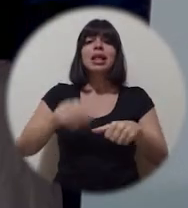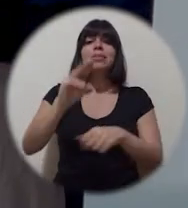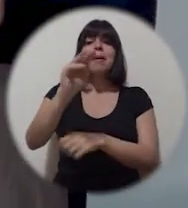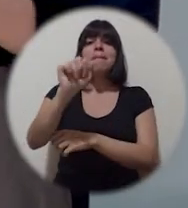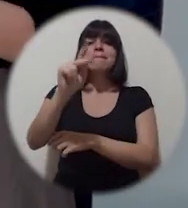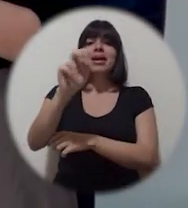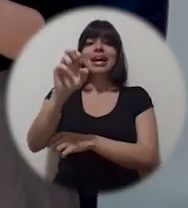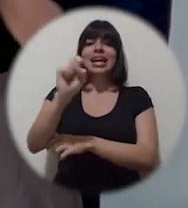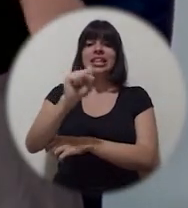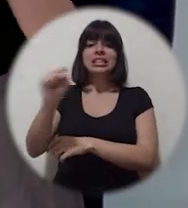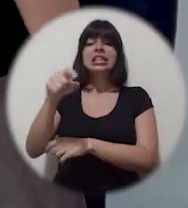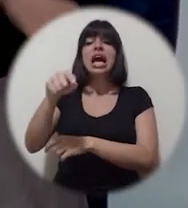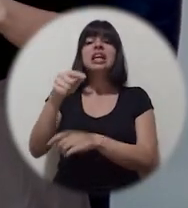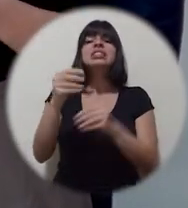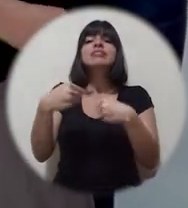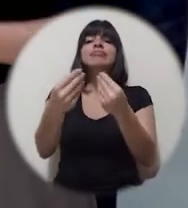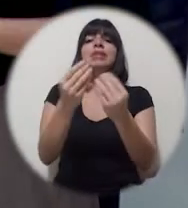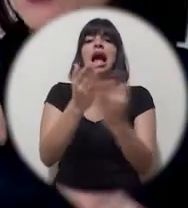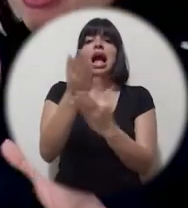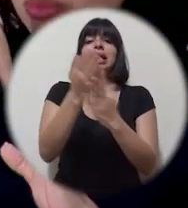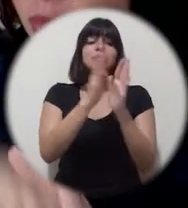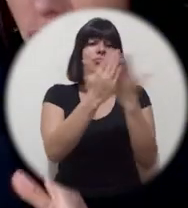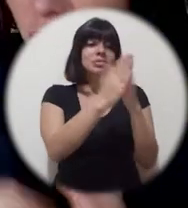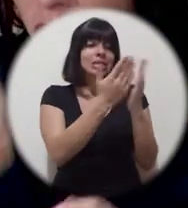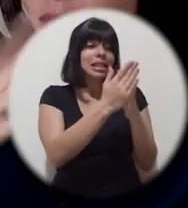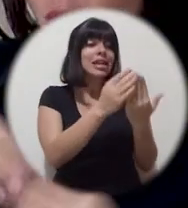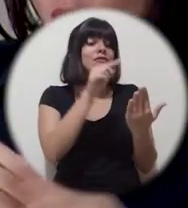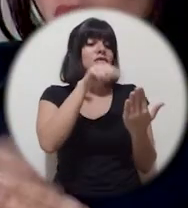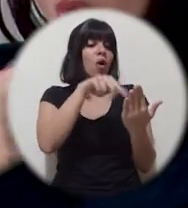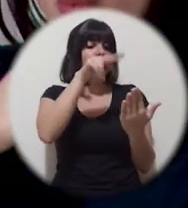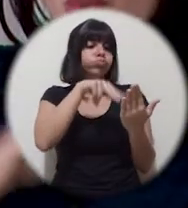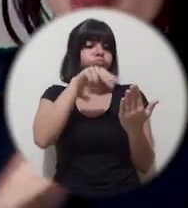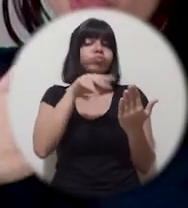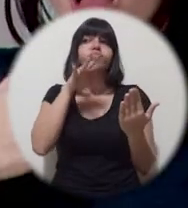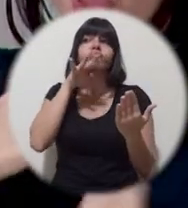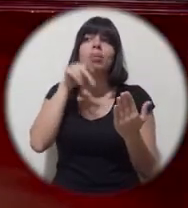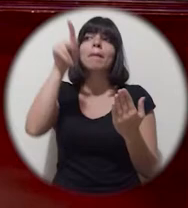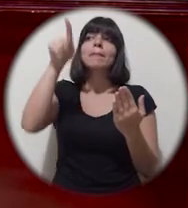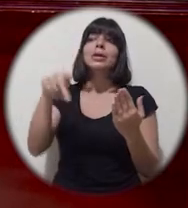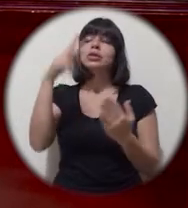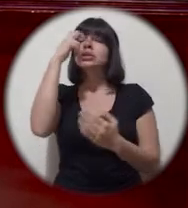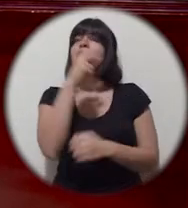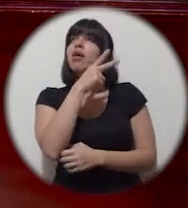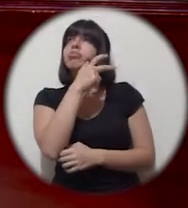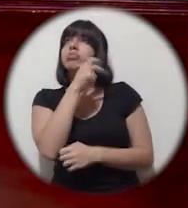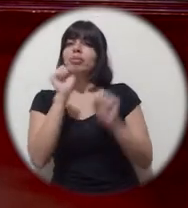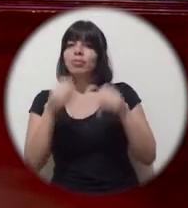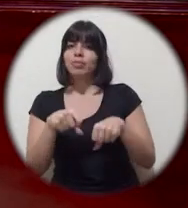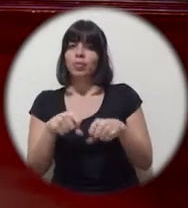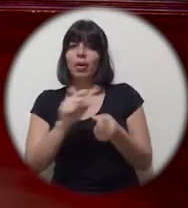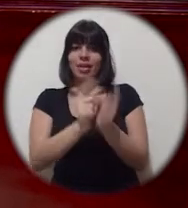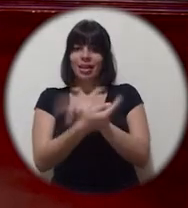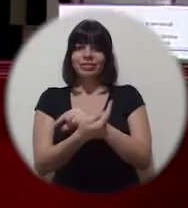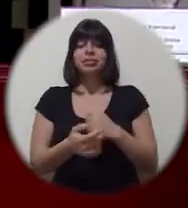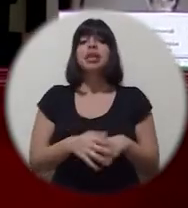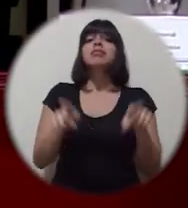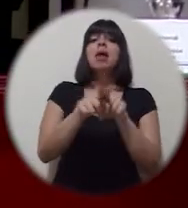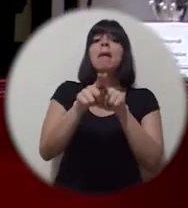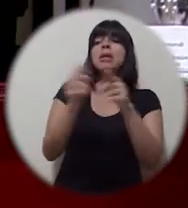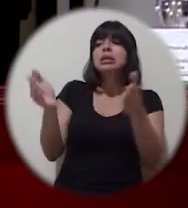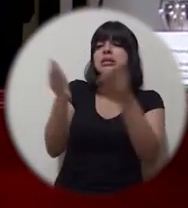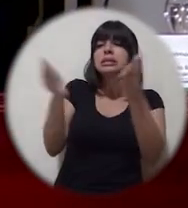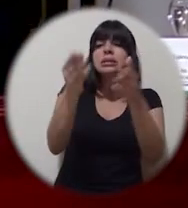el cual facilita el acceso a obras literarias a personas con discapacidad visual y promueve la producción local de